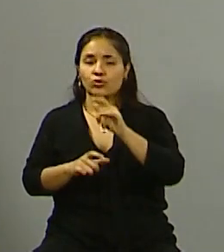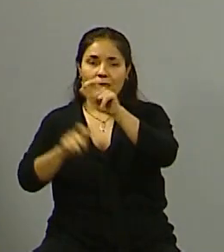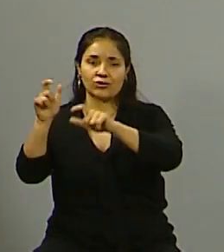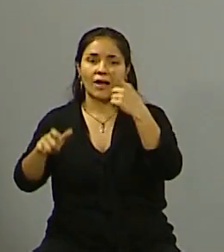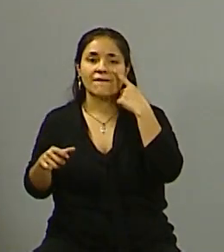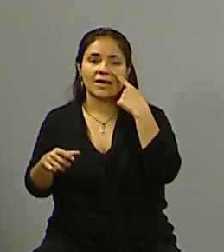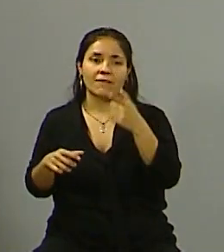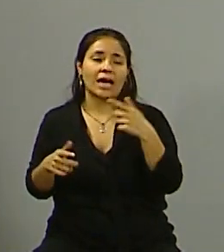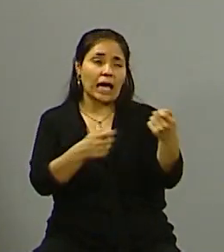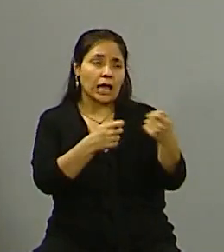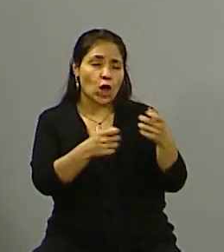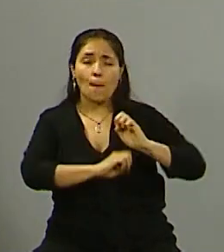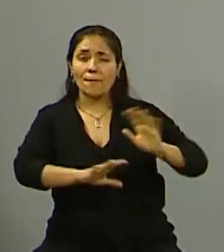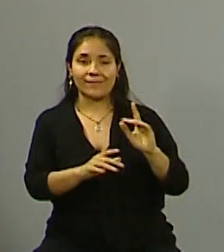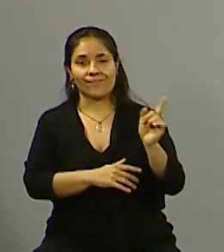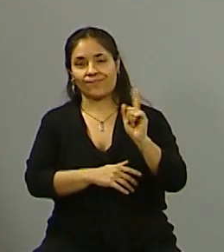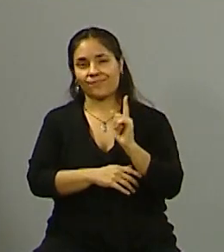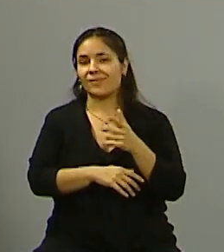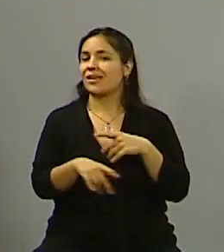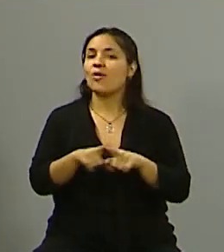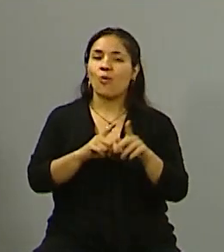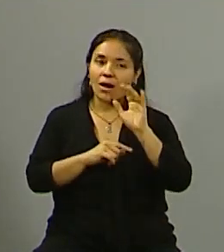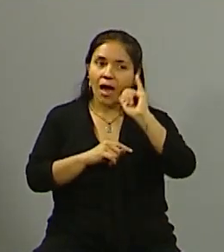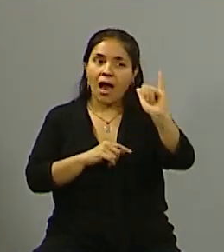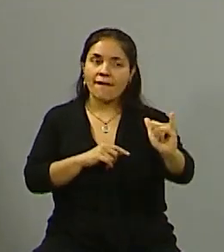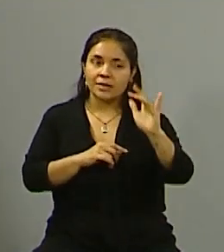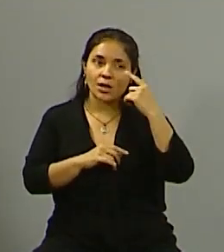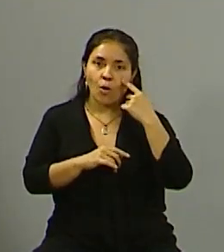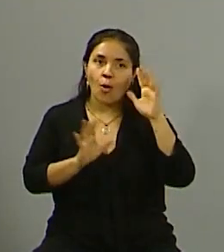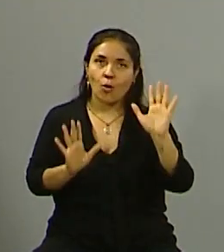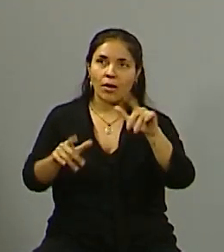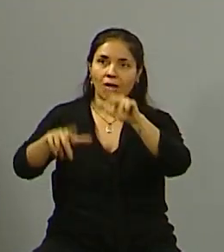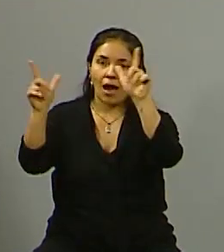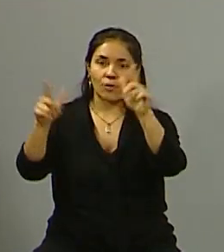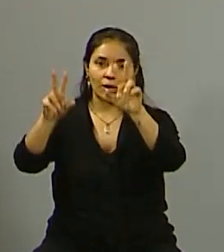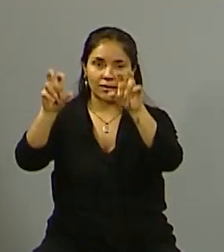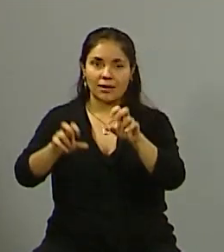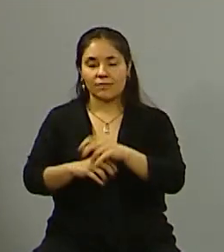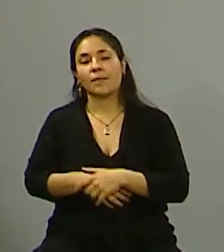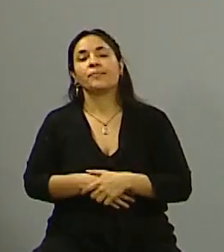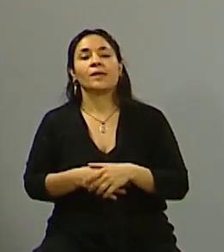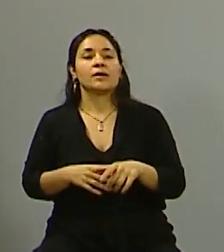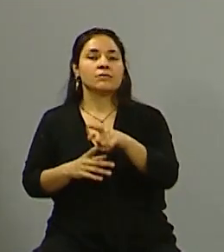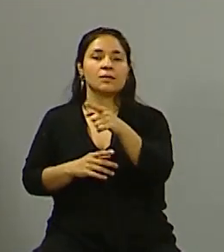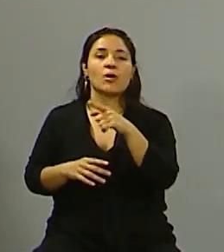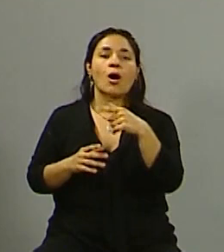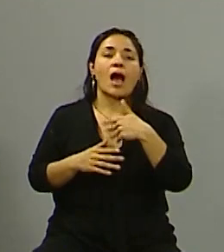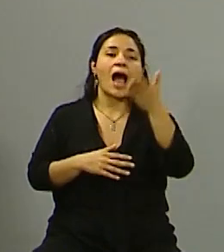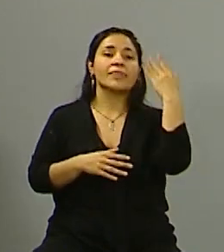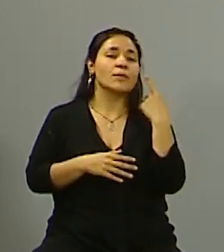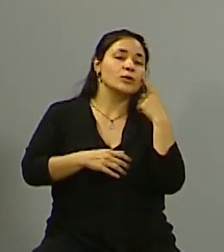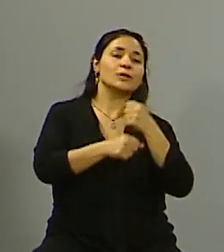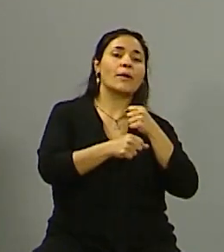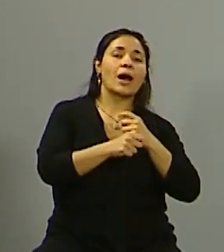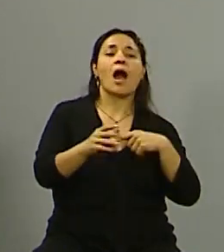en esto que venís haciendo, y obviamente tiene que ver con la campaña, primero hay que decir que has trabajado antes en el municipio, ahora estás en la legislatura, pero bueno,